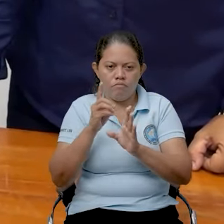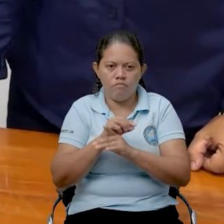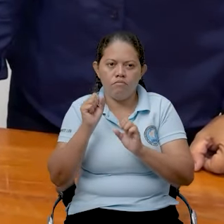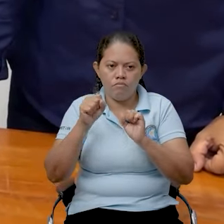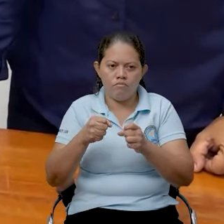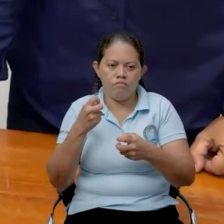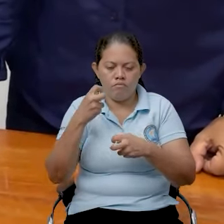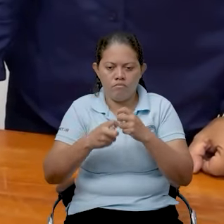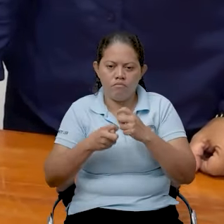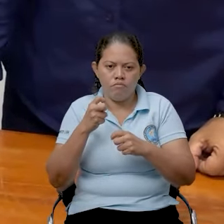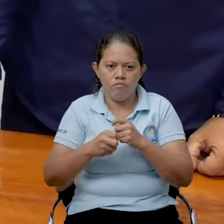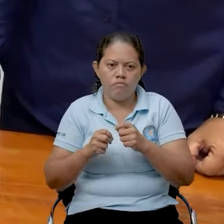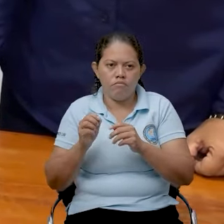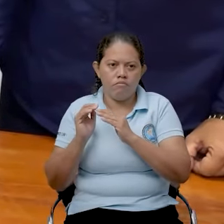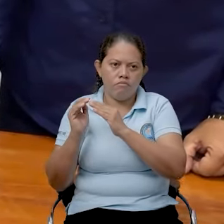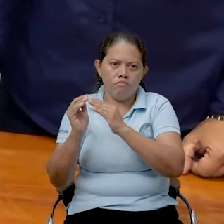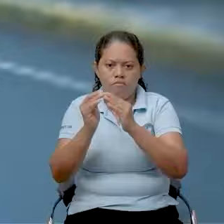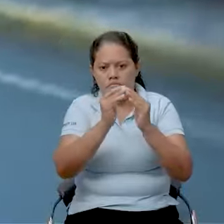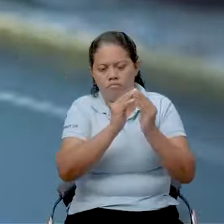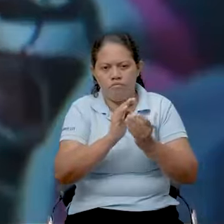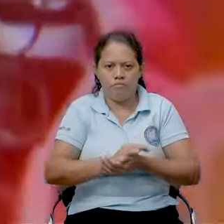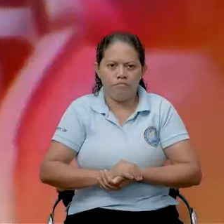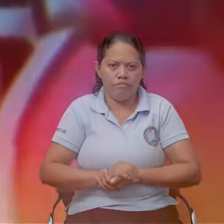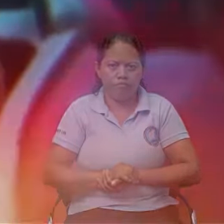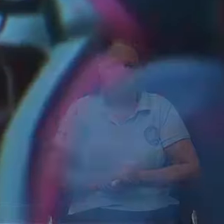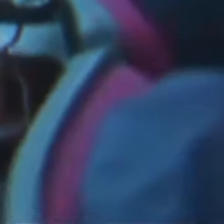que pudieran afectar a comunitarios.